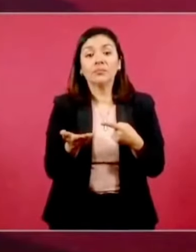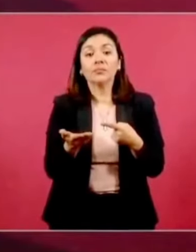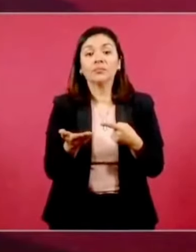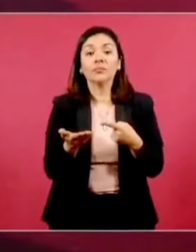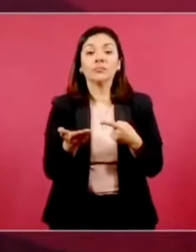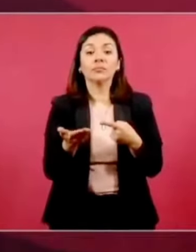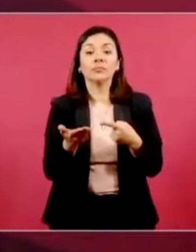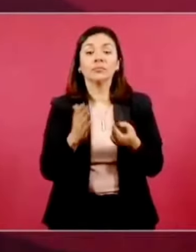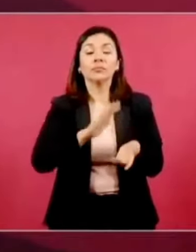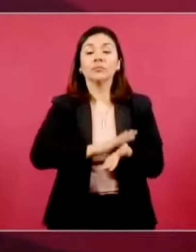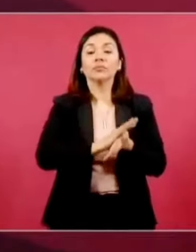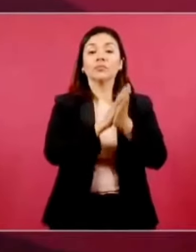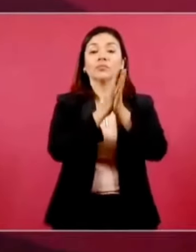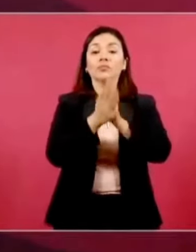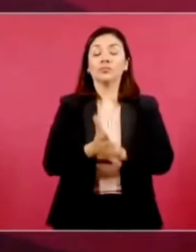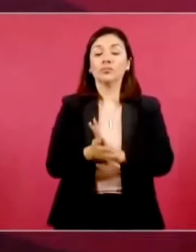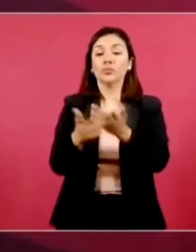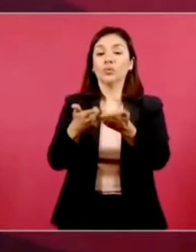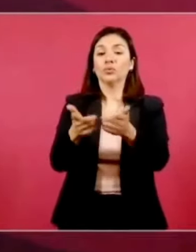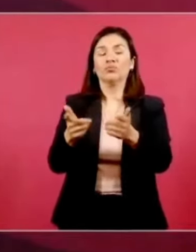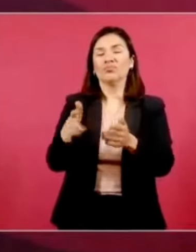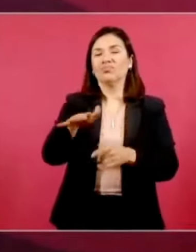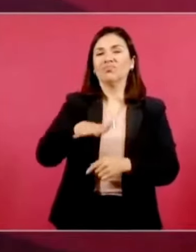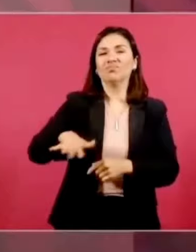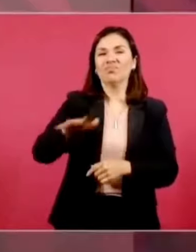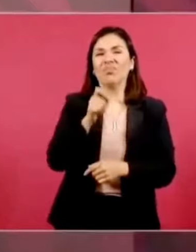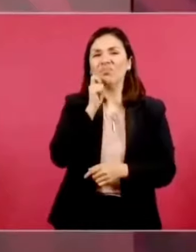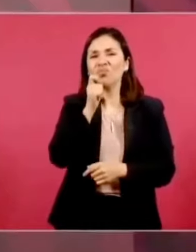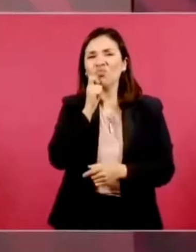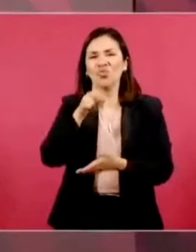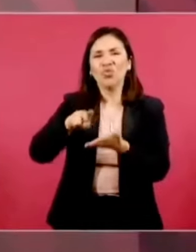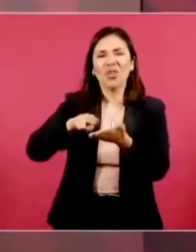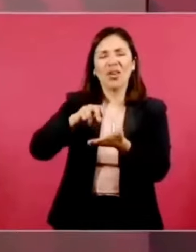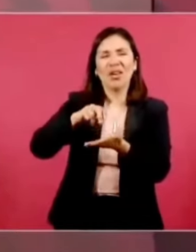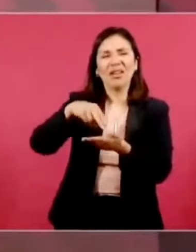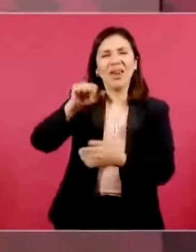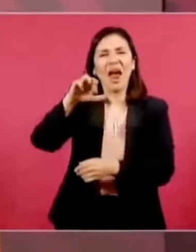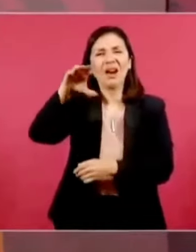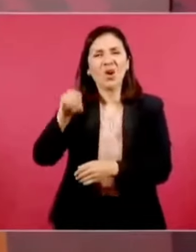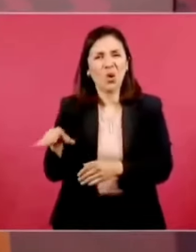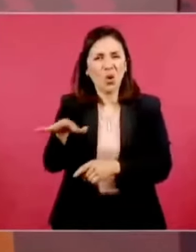narcotraficantes mexicanos en terroristas.